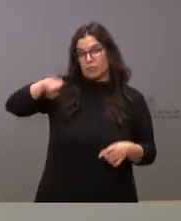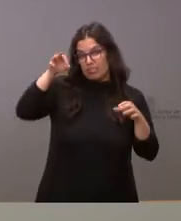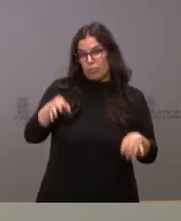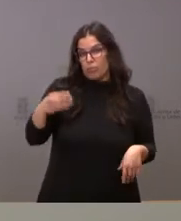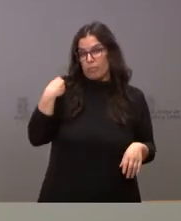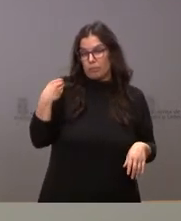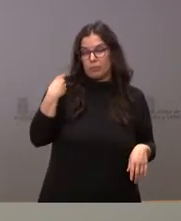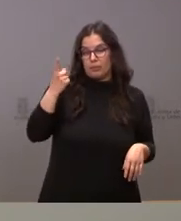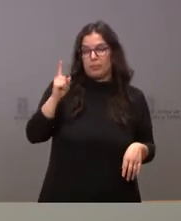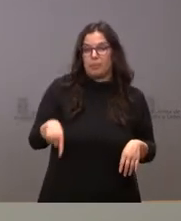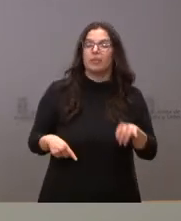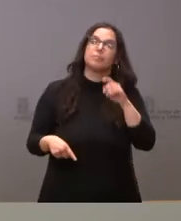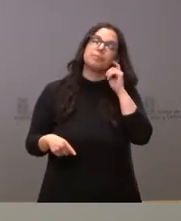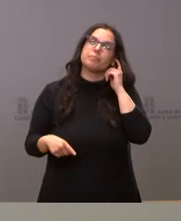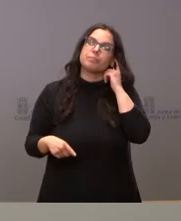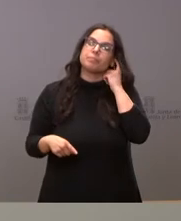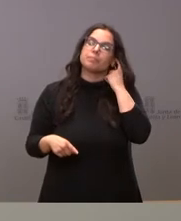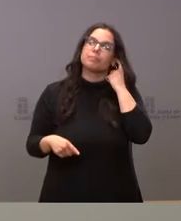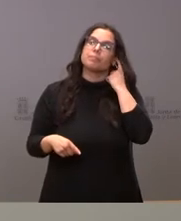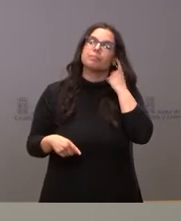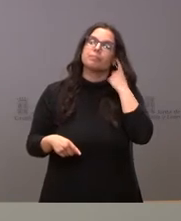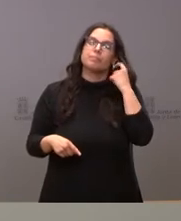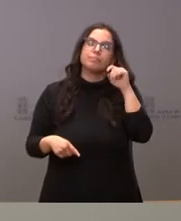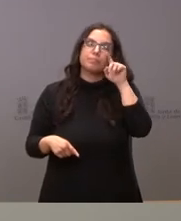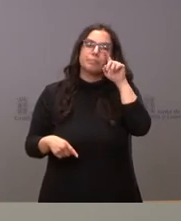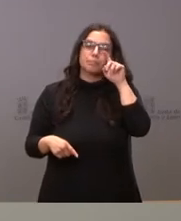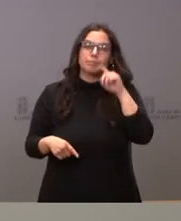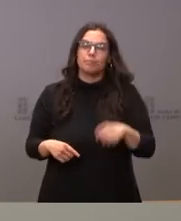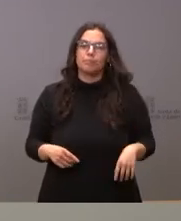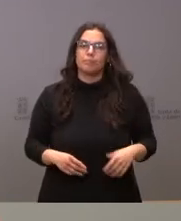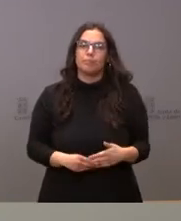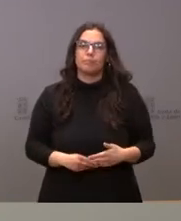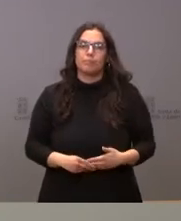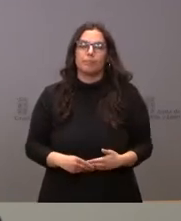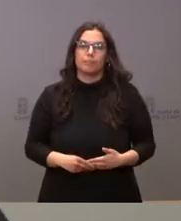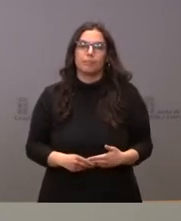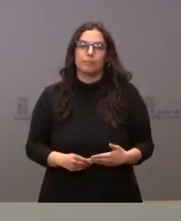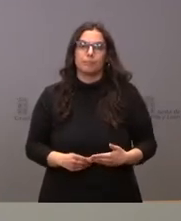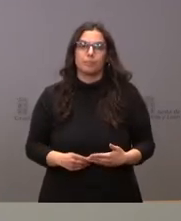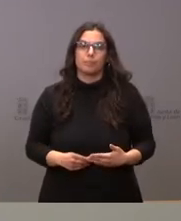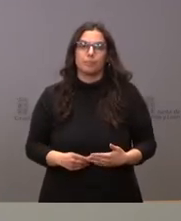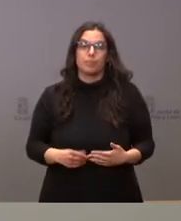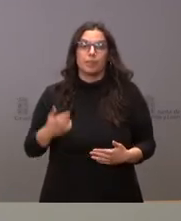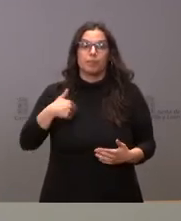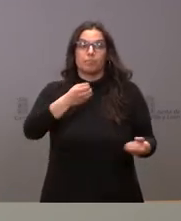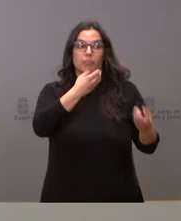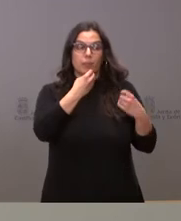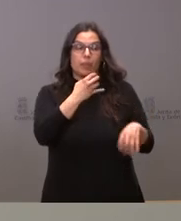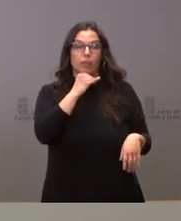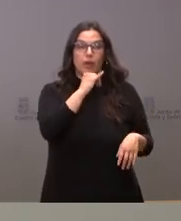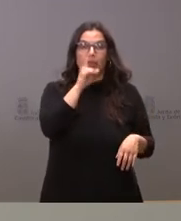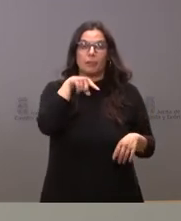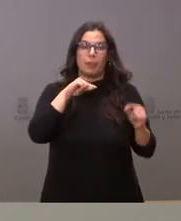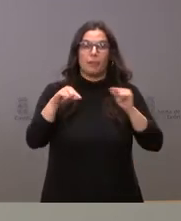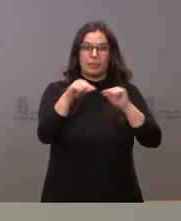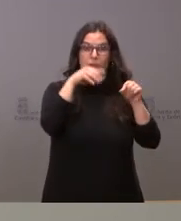interesándose y preguntando en las últimas ocasiones y que hemos tenido información y debate en el